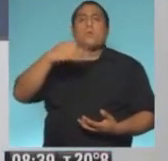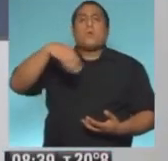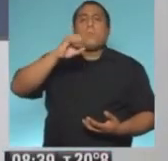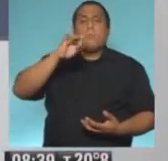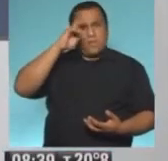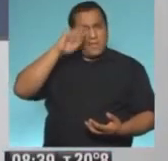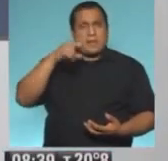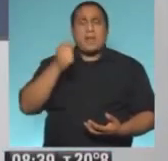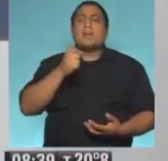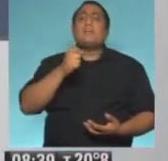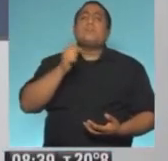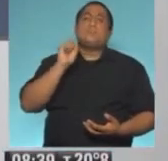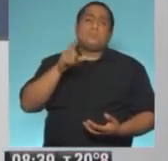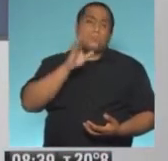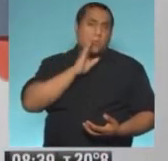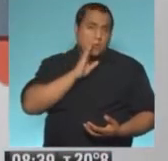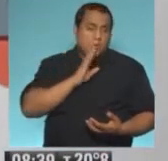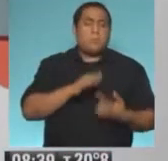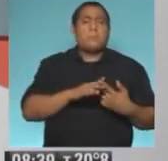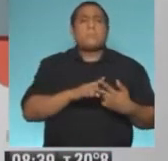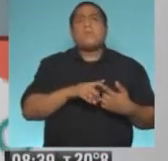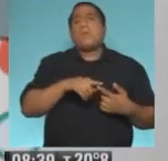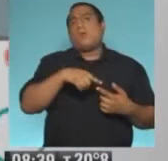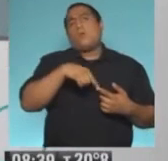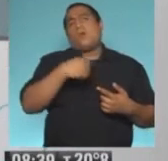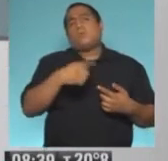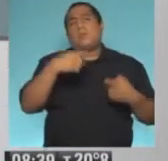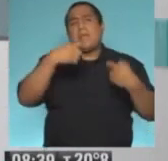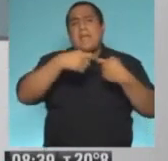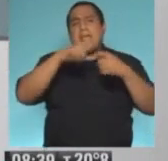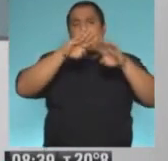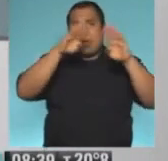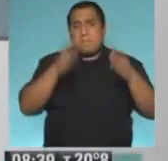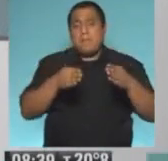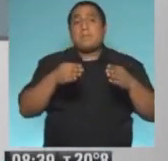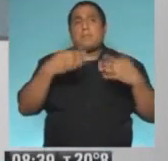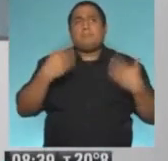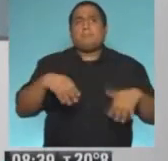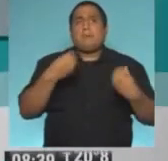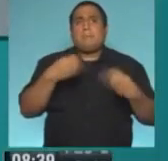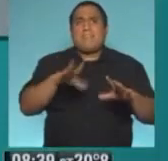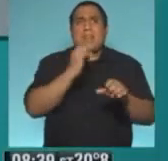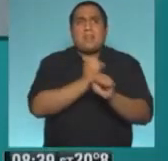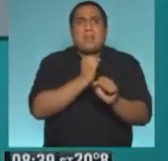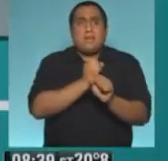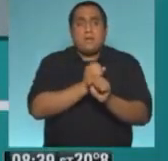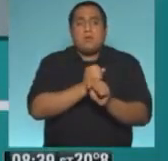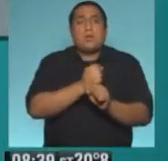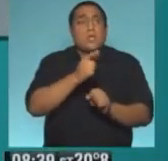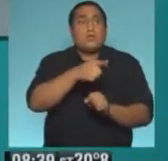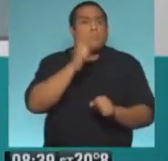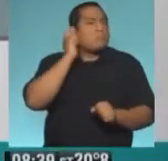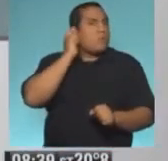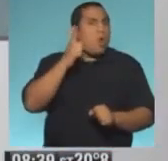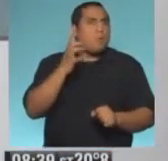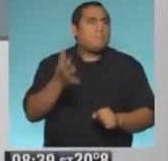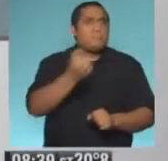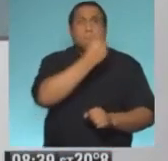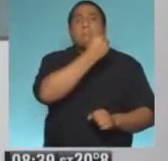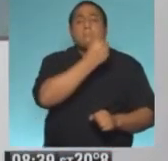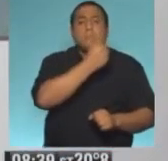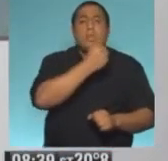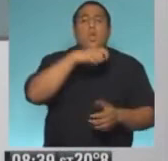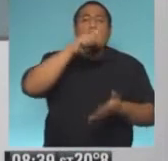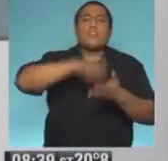estadounidense. Muchísimas, muchísimas empresas que han empezado a trabajar y que han conseguido, mediante contrato,